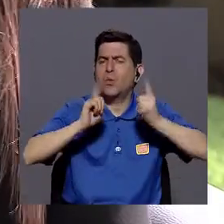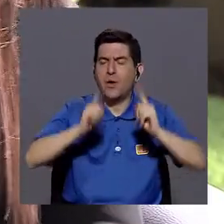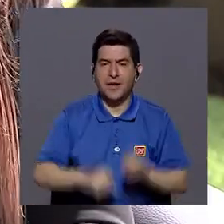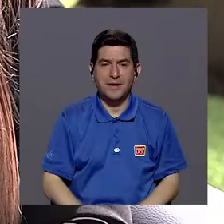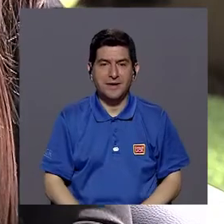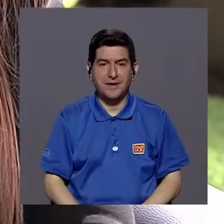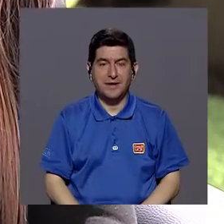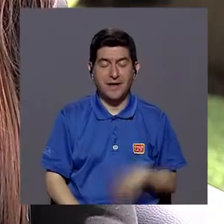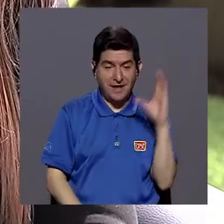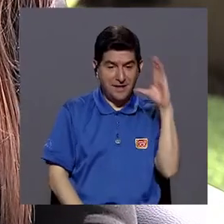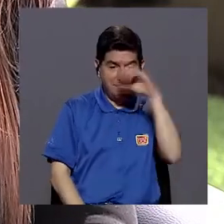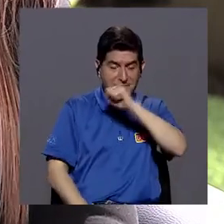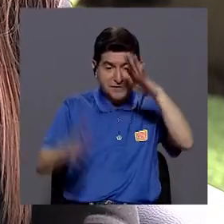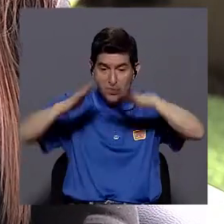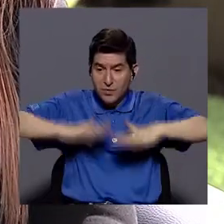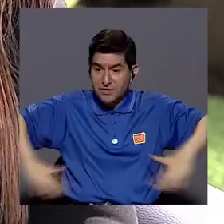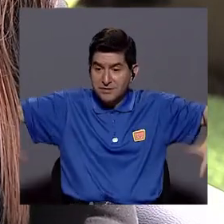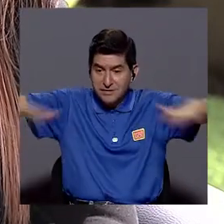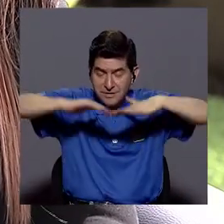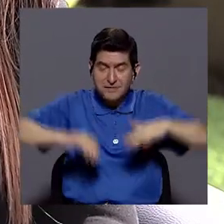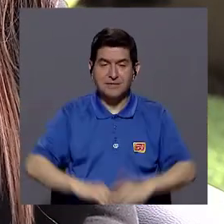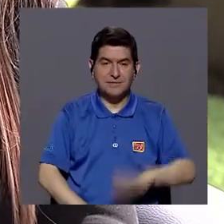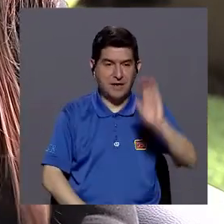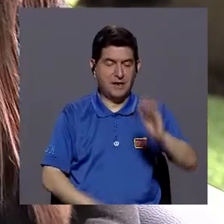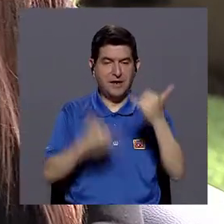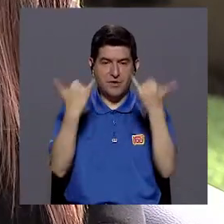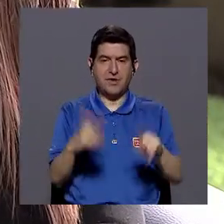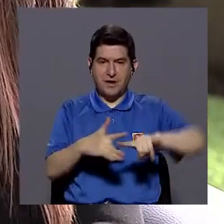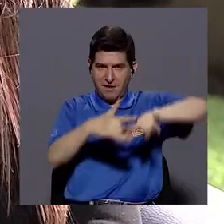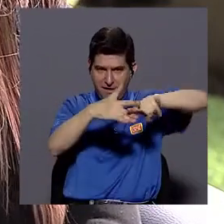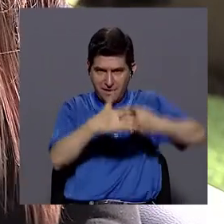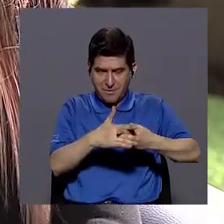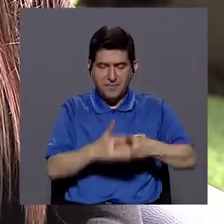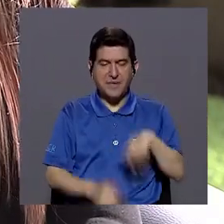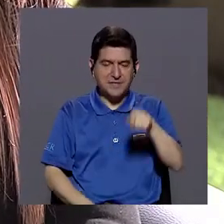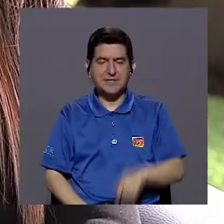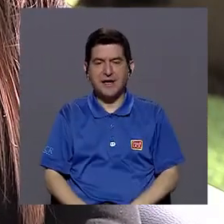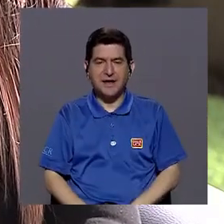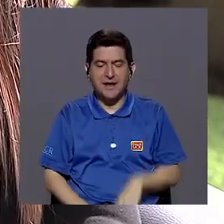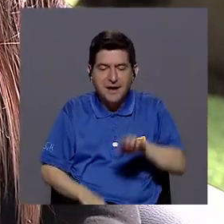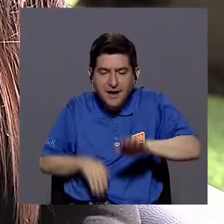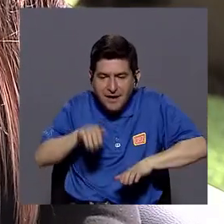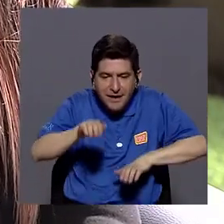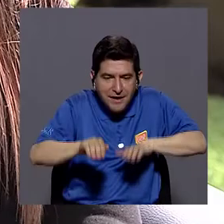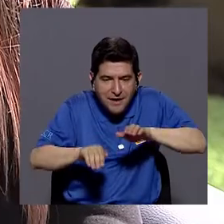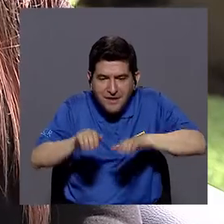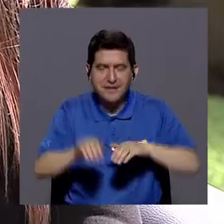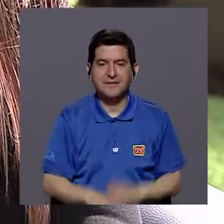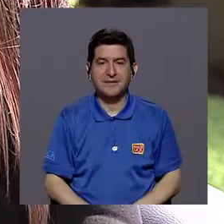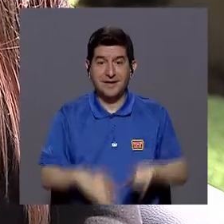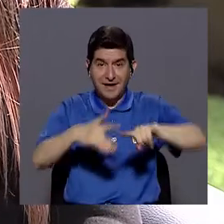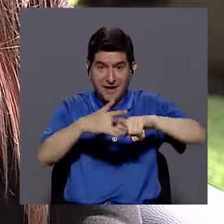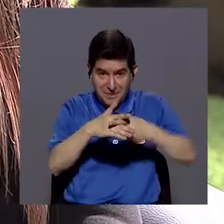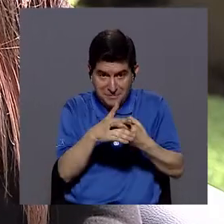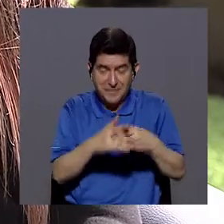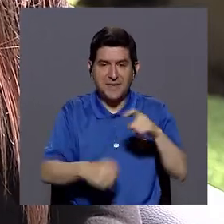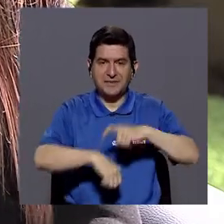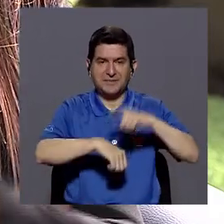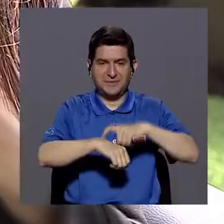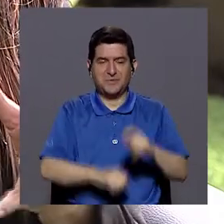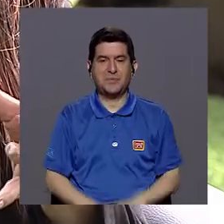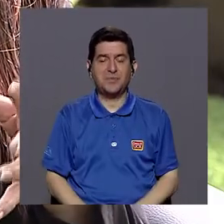Por ejemplo, el reconocimiento del espacio cuando el niño o la niña ya empieza a gatear es fundamental porque va a abrir la